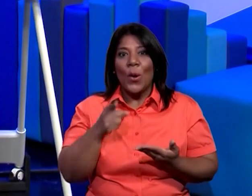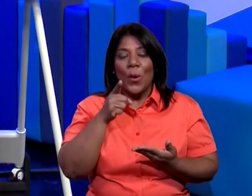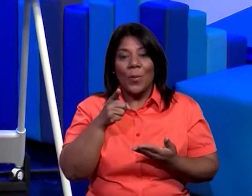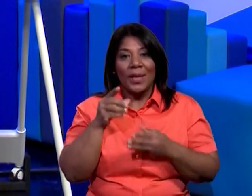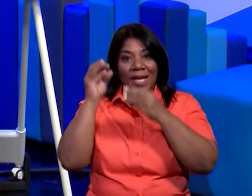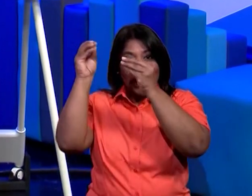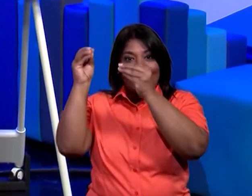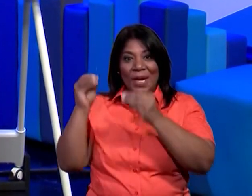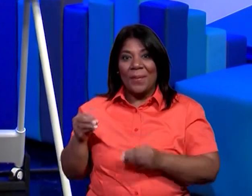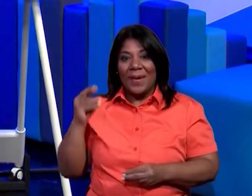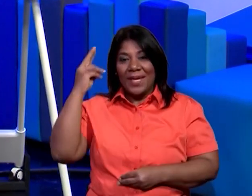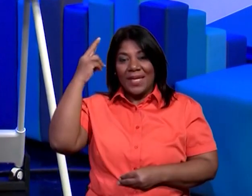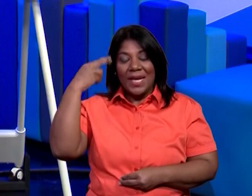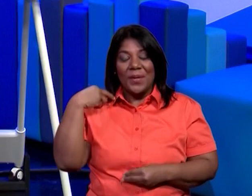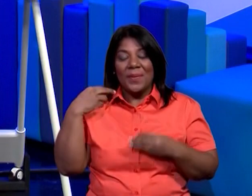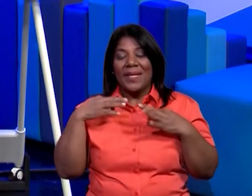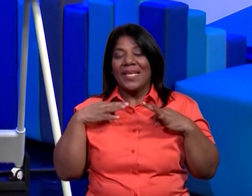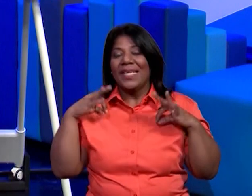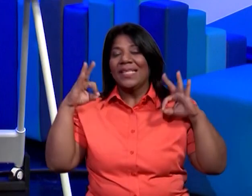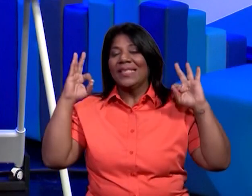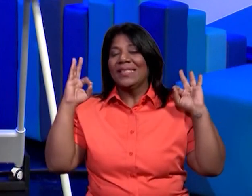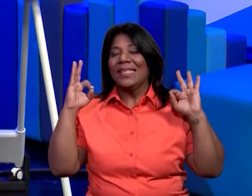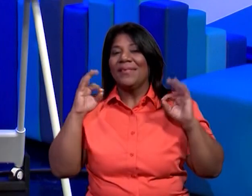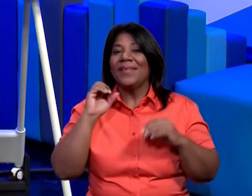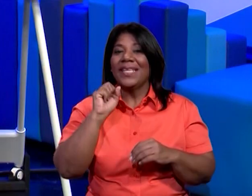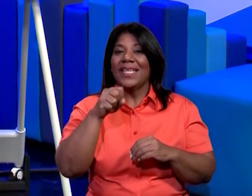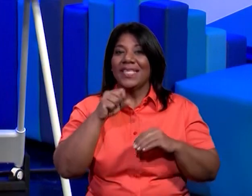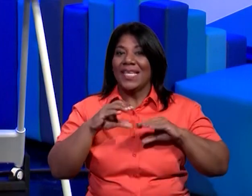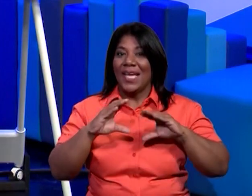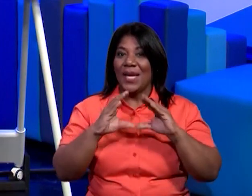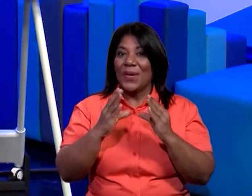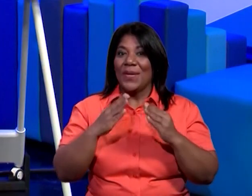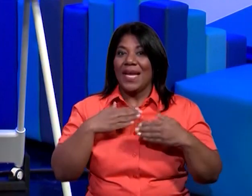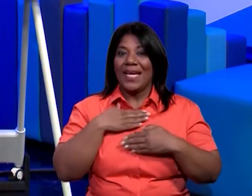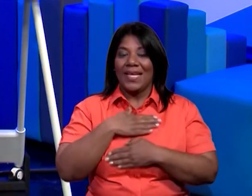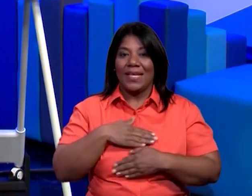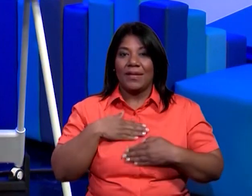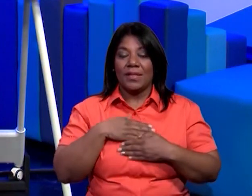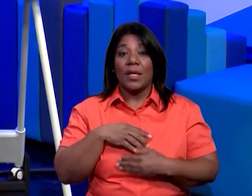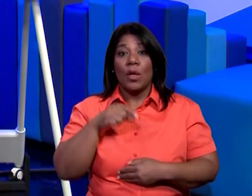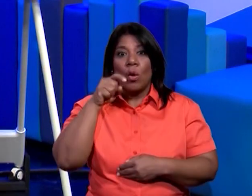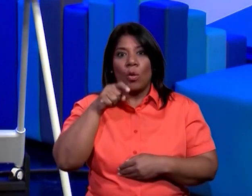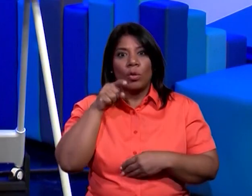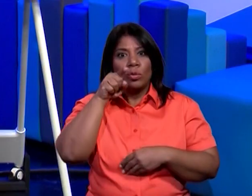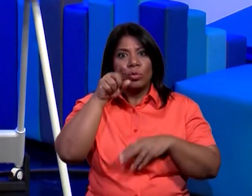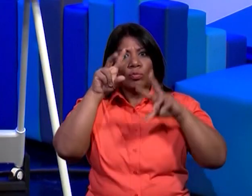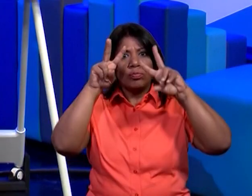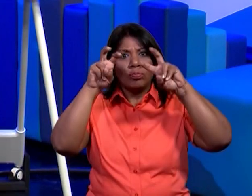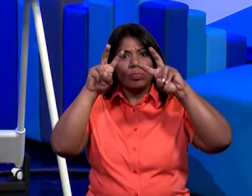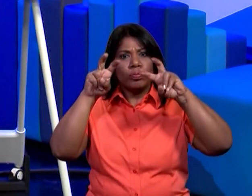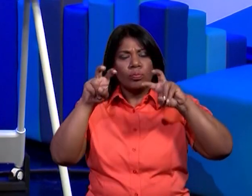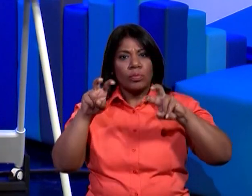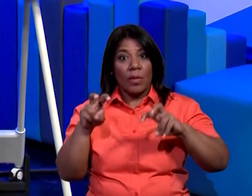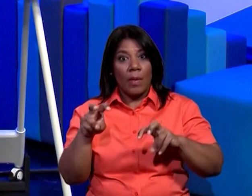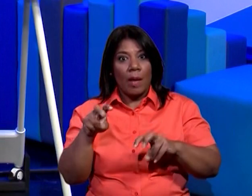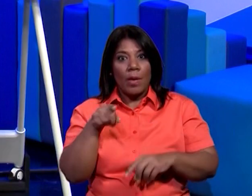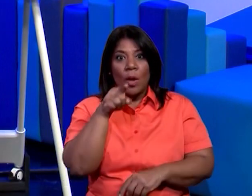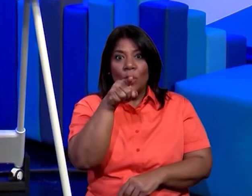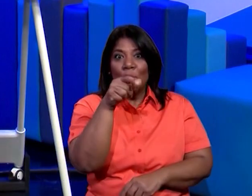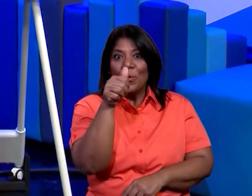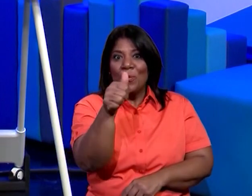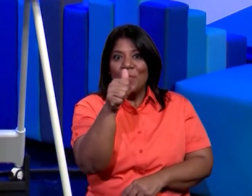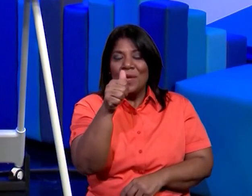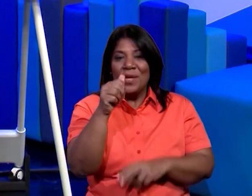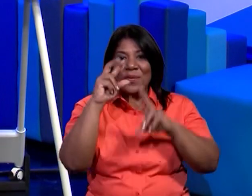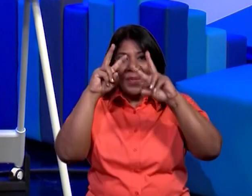acompañarlos nuevamente y hoy en una clase divertida hoy vamos a hacer una auto evaluación qué significa eso maestra ustedes